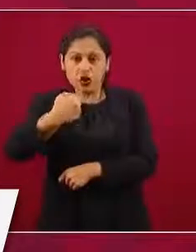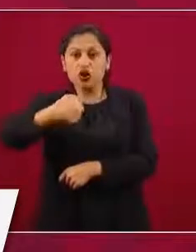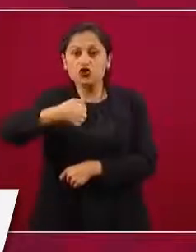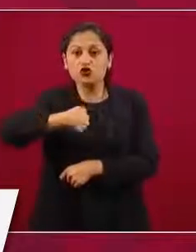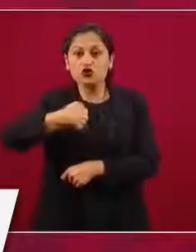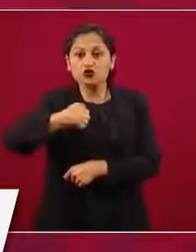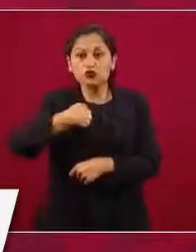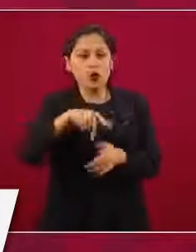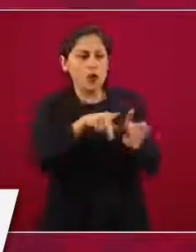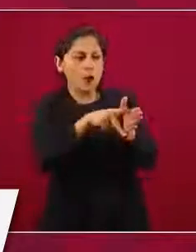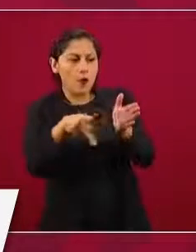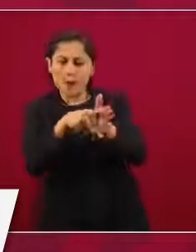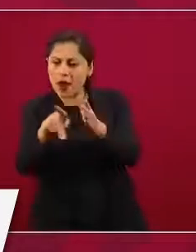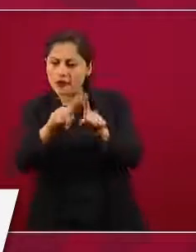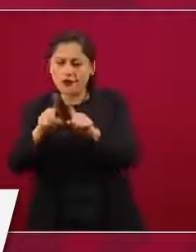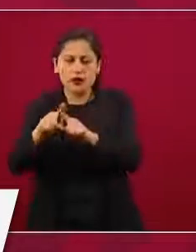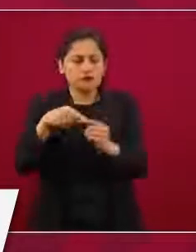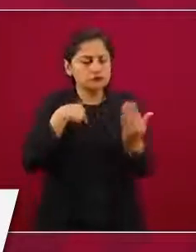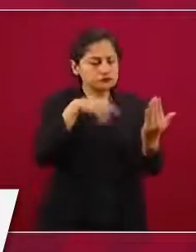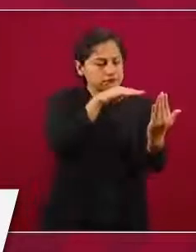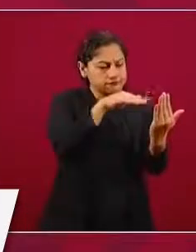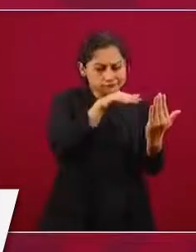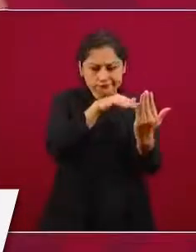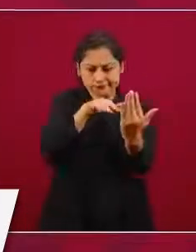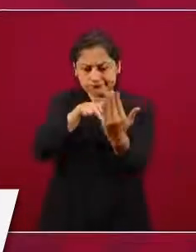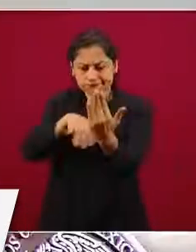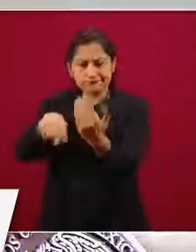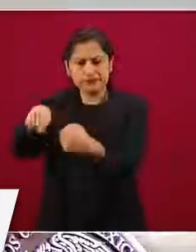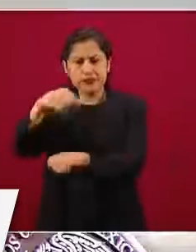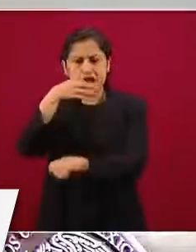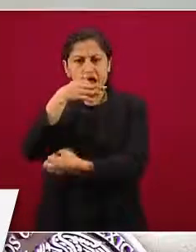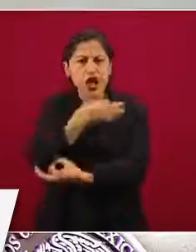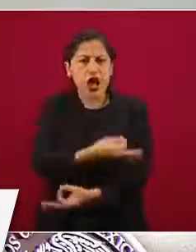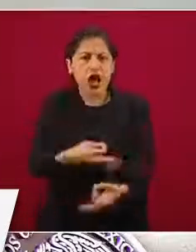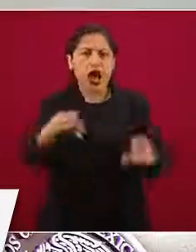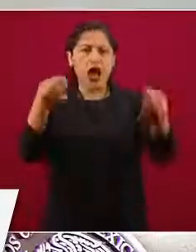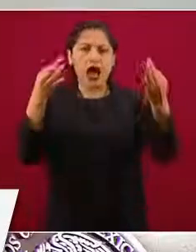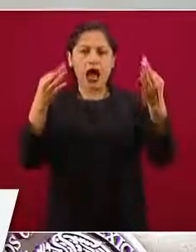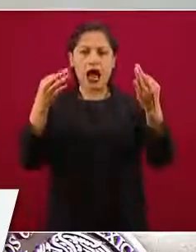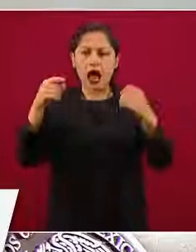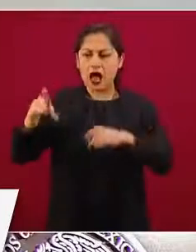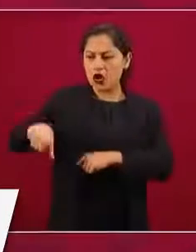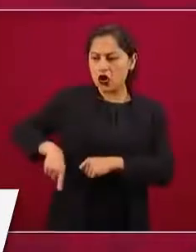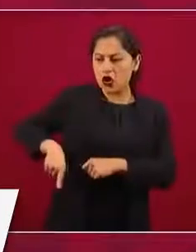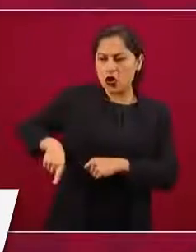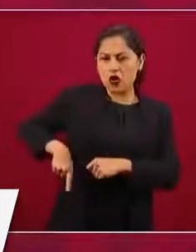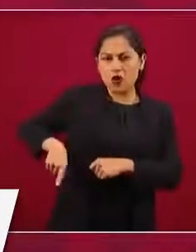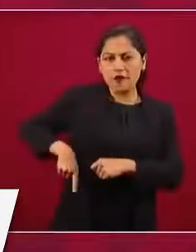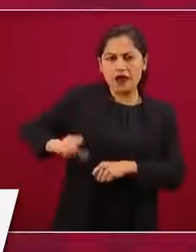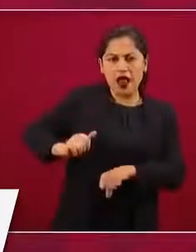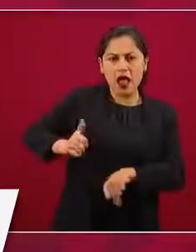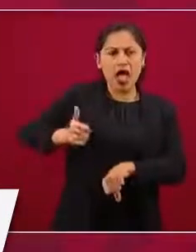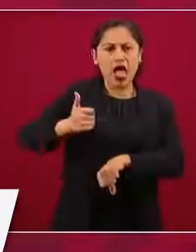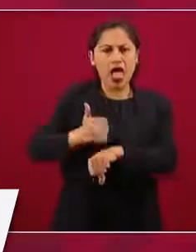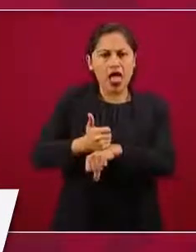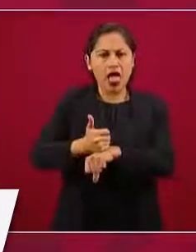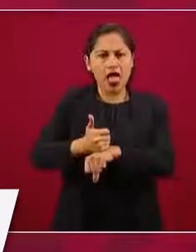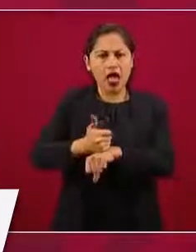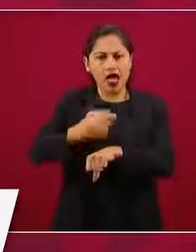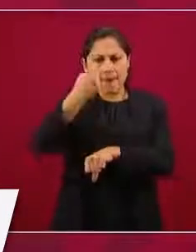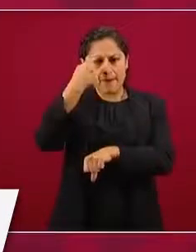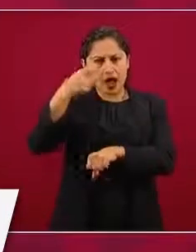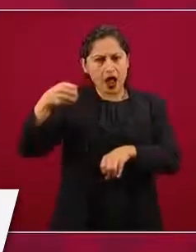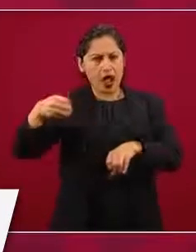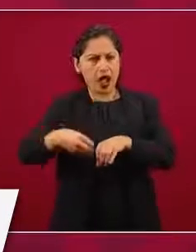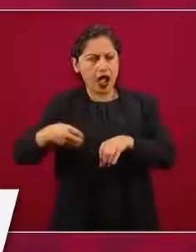viene la estatización, el gobierno va a estatizar los fondos de